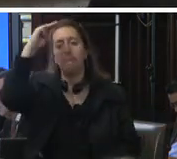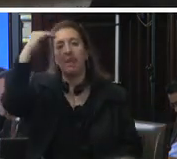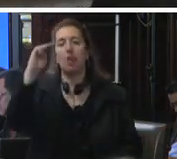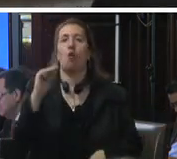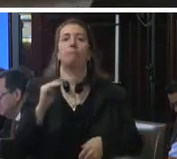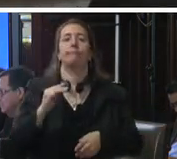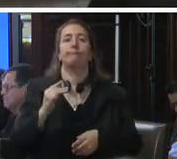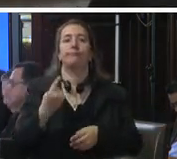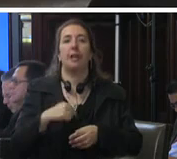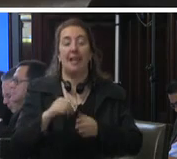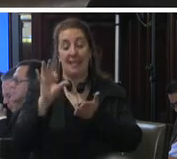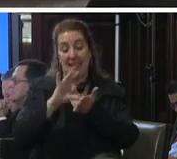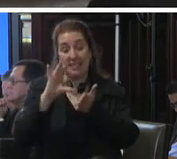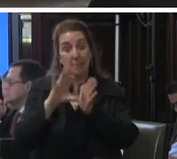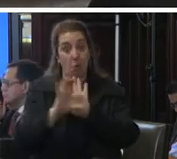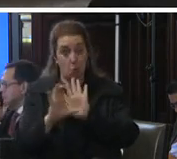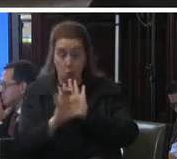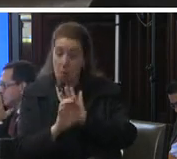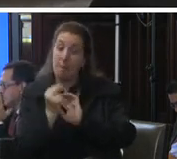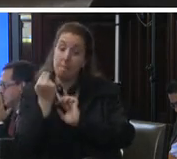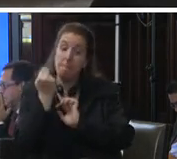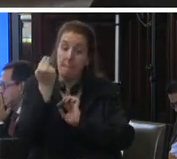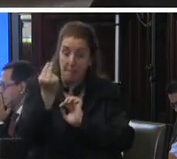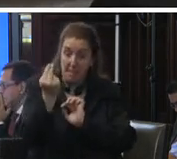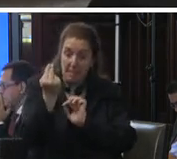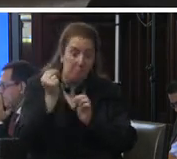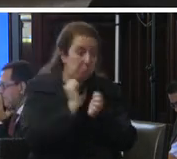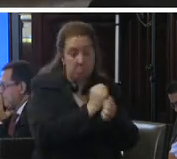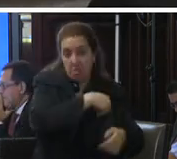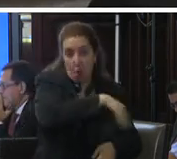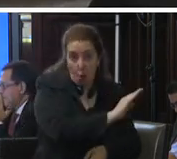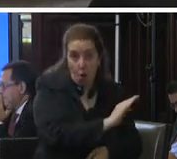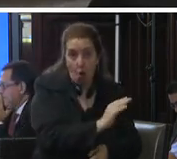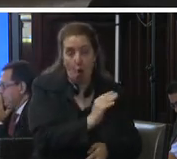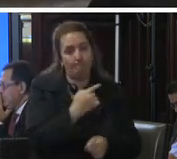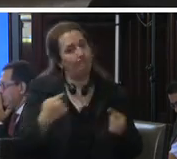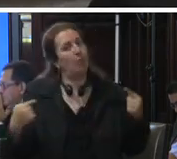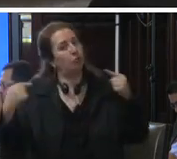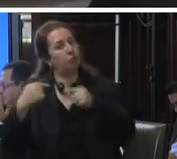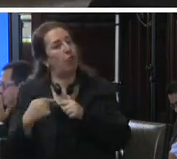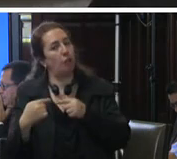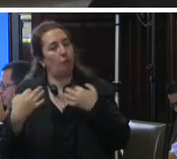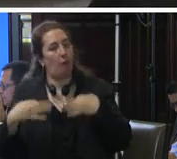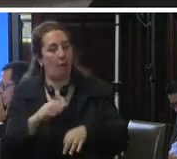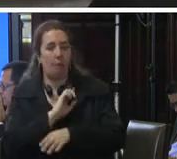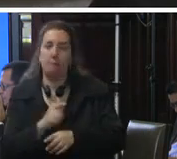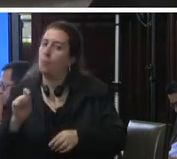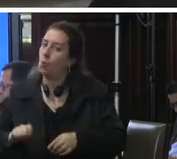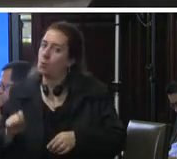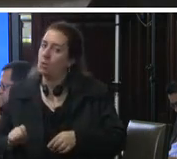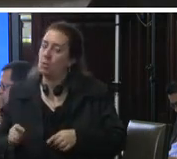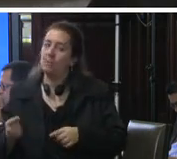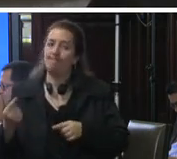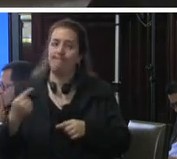permite la prisión preventiva oficiosa es contrario a la posibilidad real de un control jurisdiccional esta medida evita